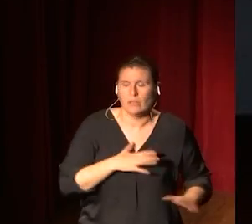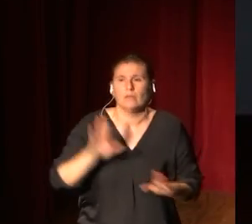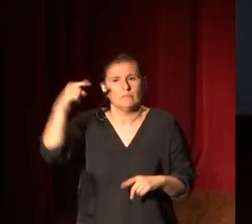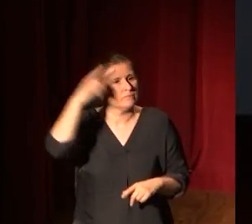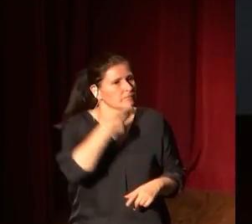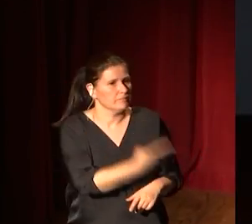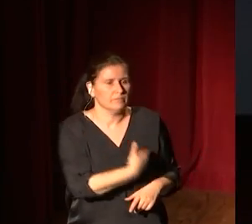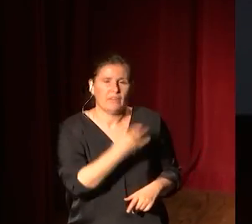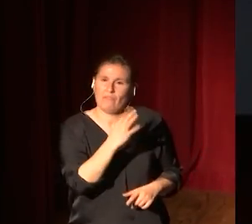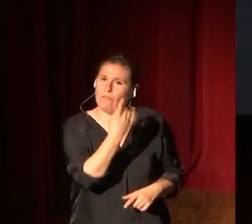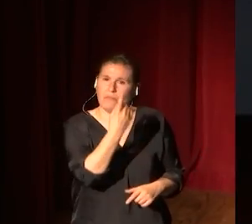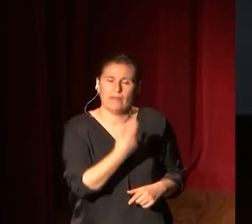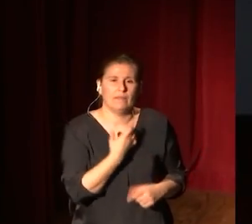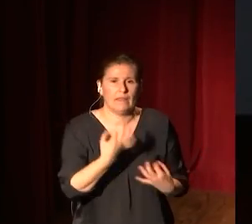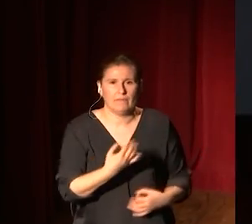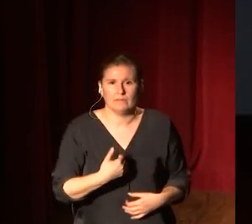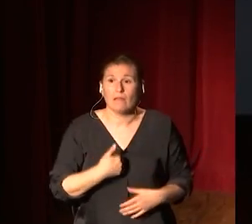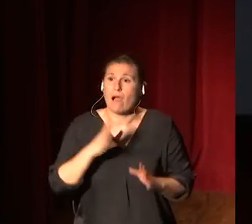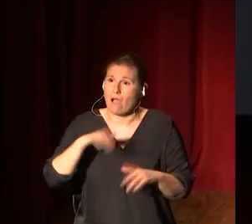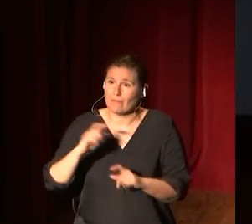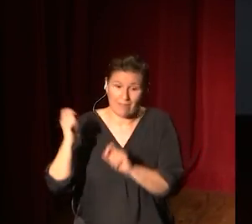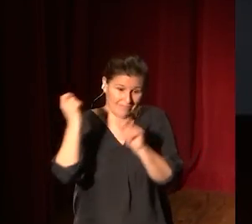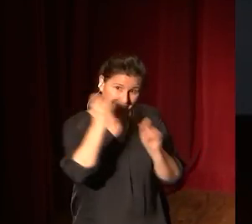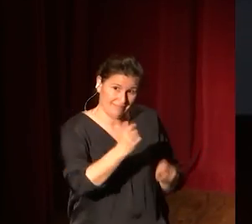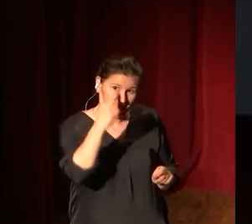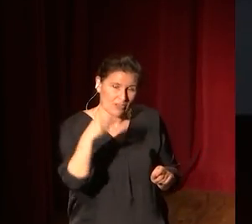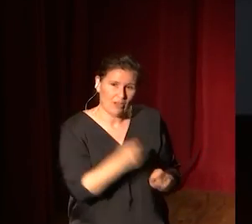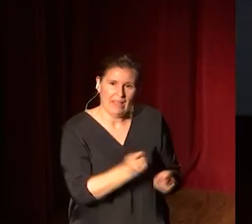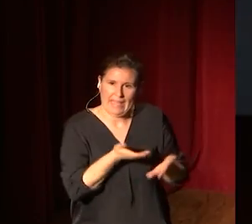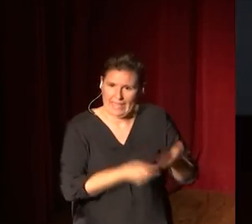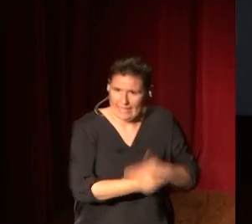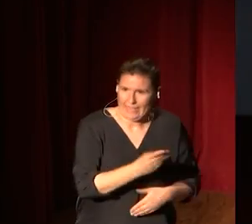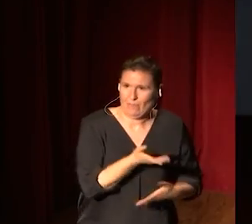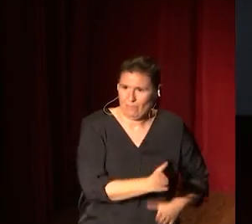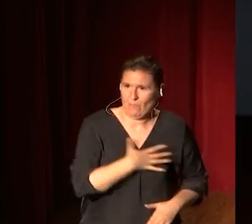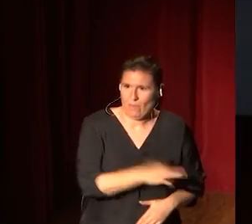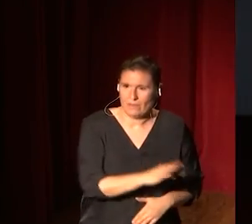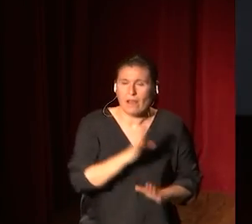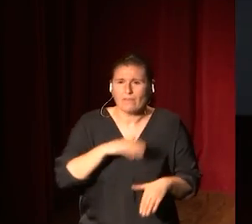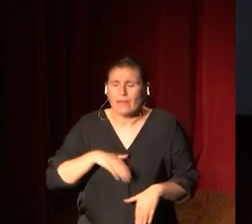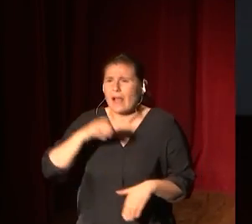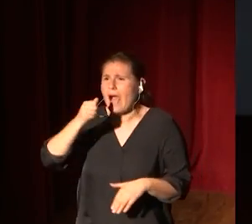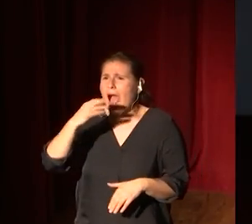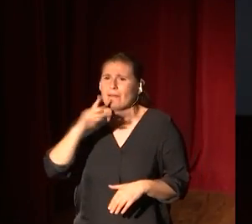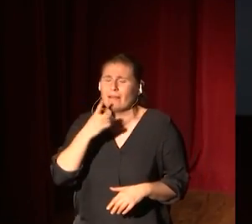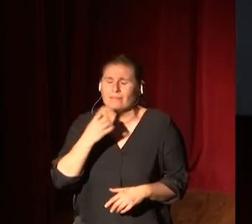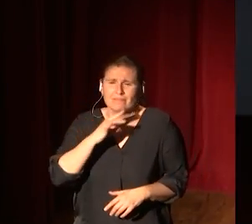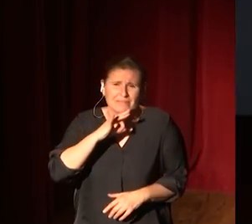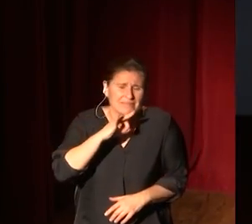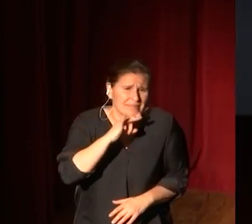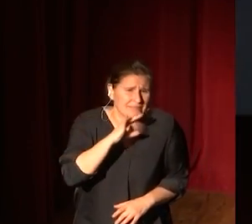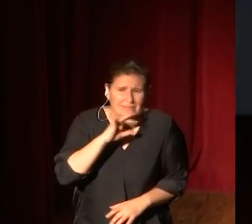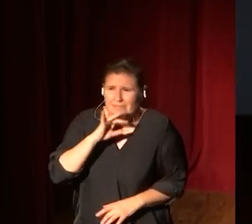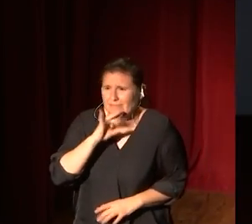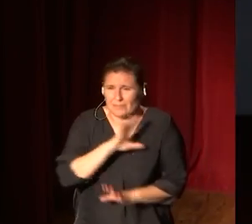Total, que Dios le conceda un hijo a Isaac. Y ya, Abraham ya, dichoso, dichoso, feliz, por haber